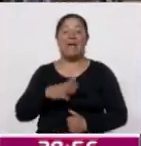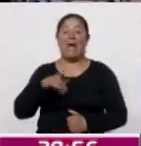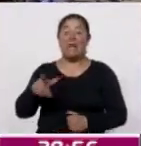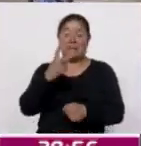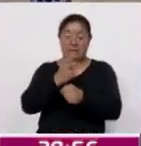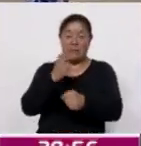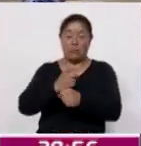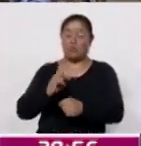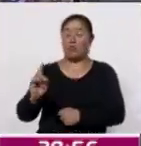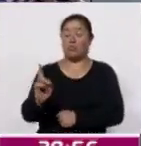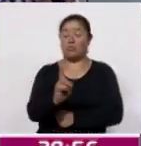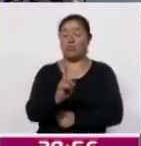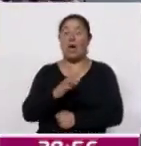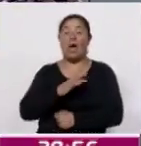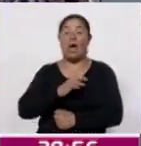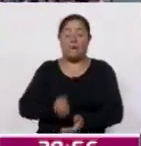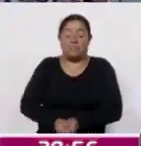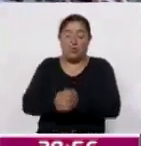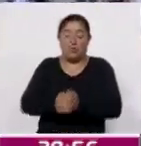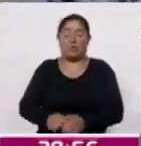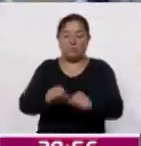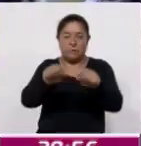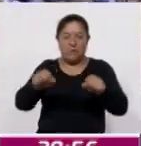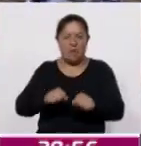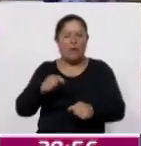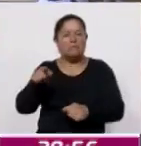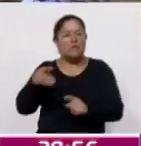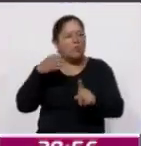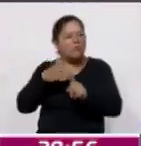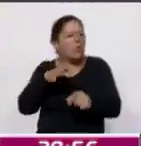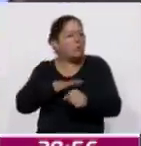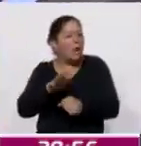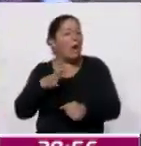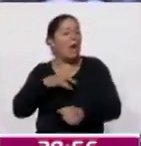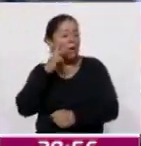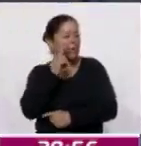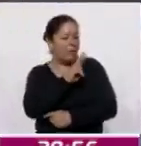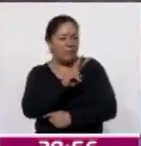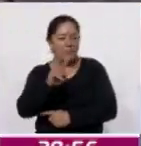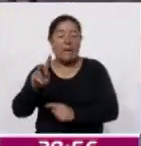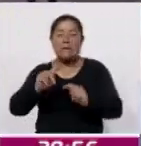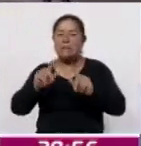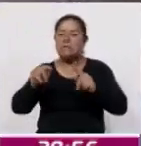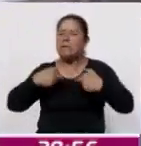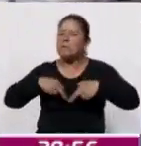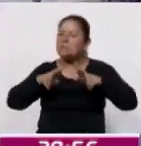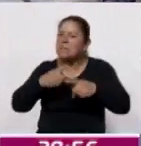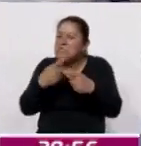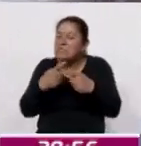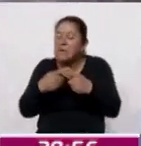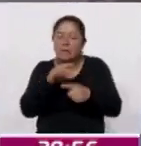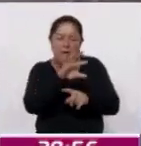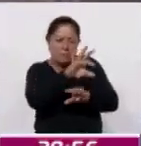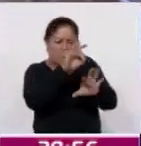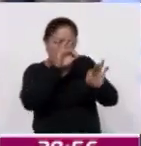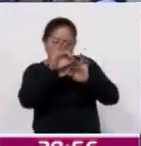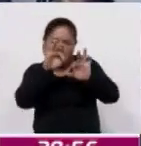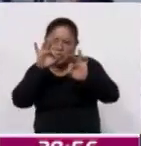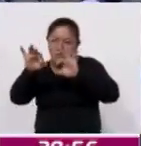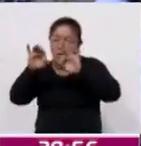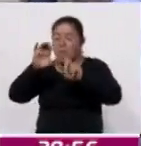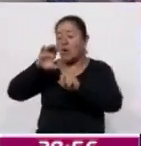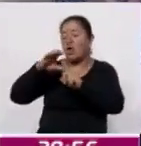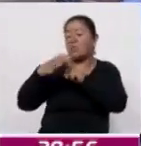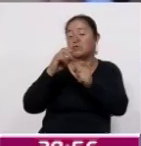segundo circuito de voleibol sala, con el objetivo de detectar a jóvenes que representarán a Tlaxcala en los diferentes eventos convocados por la Federación y la Comisión